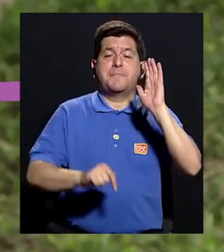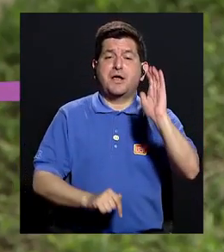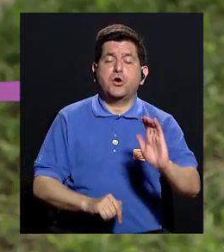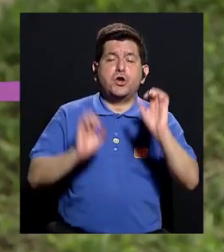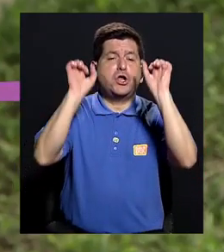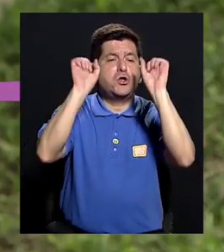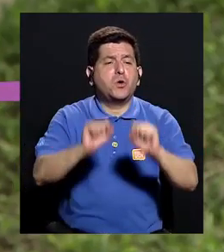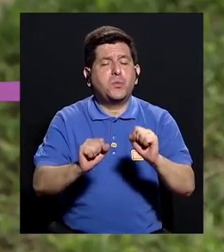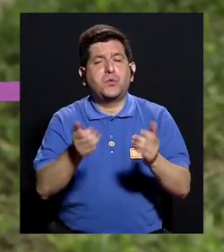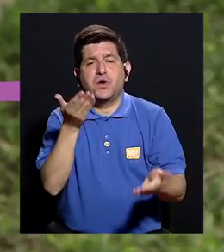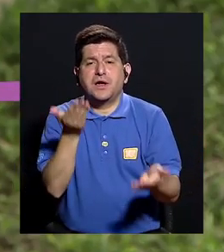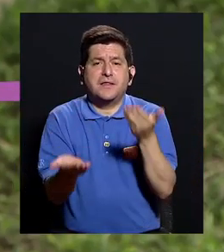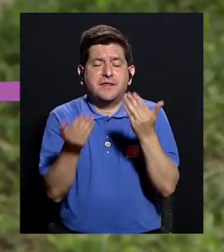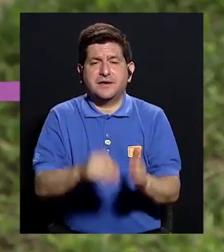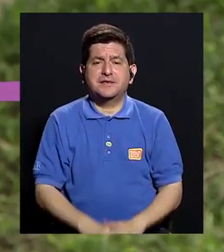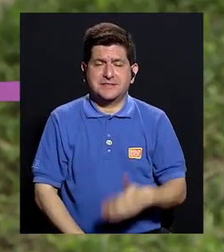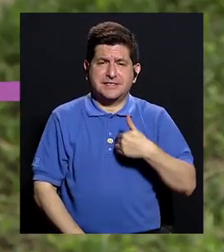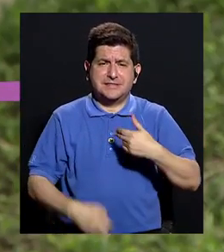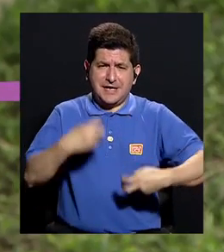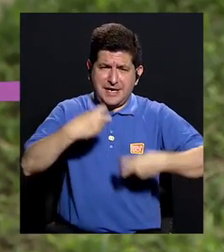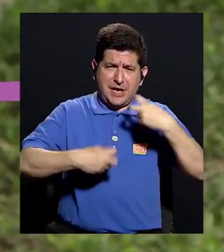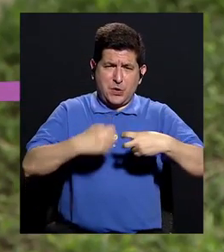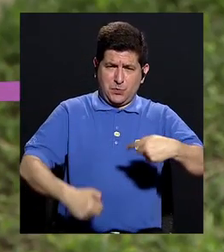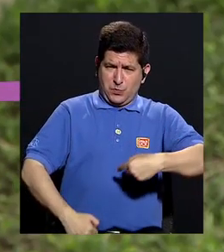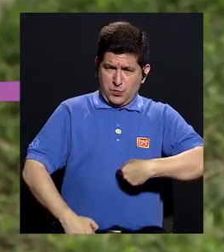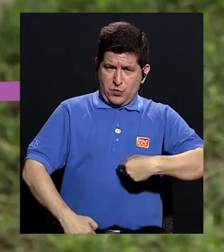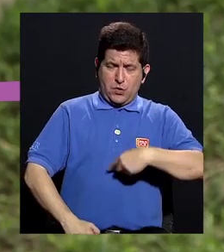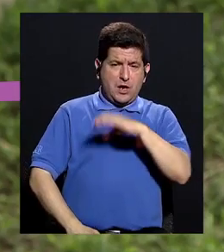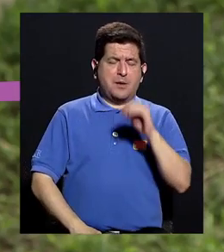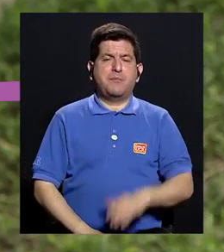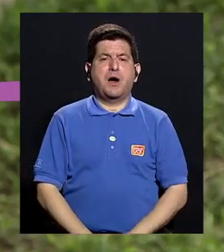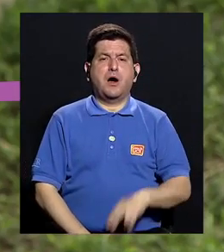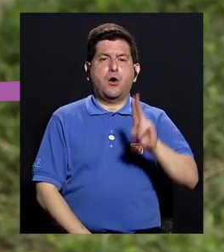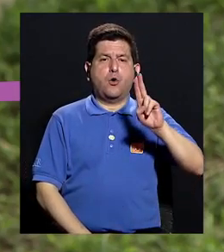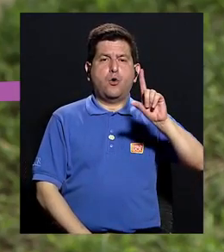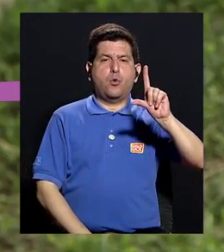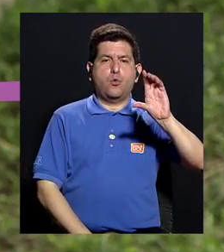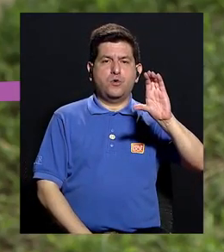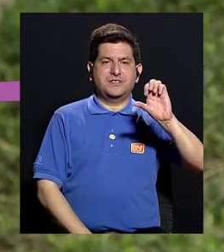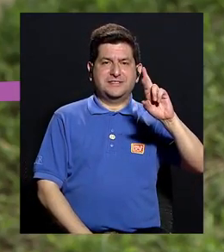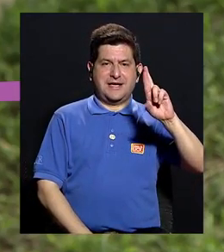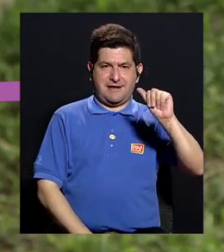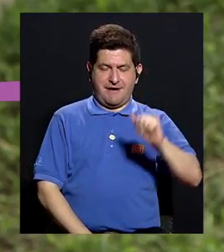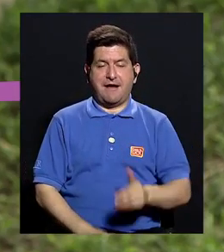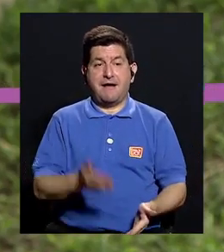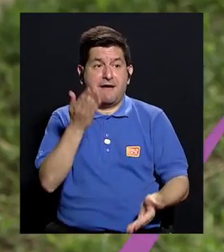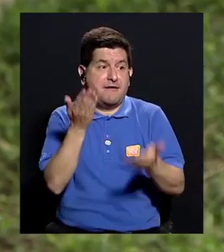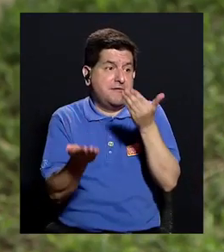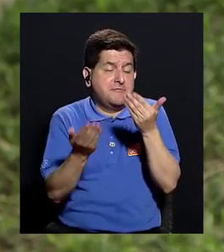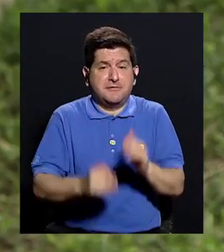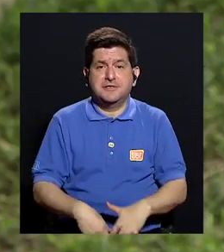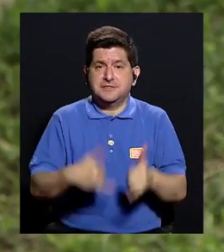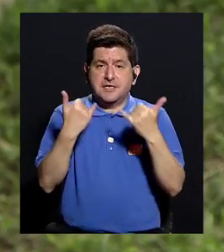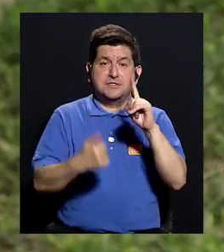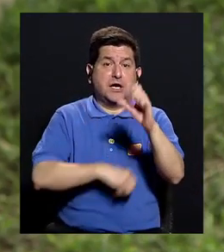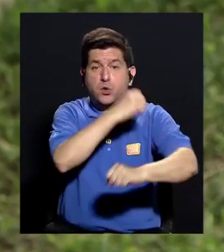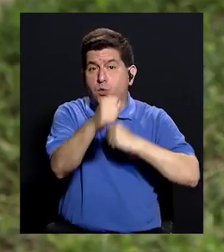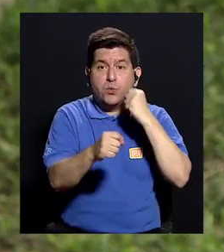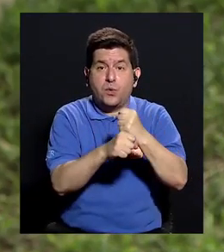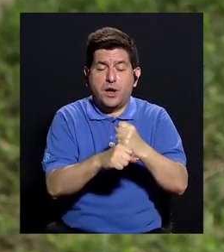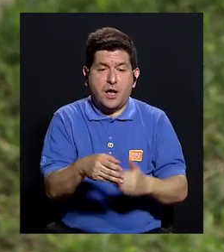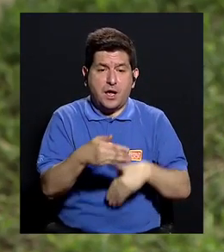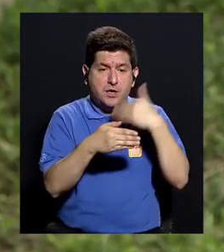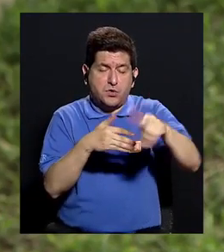niño puede parecer de gastritis o de úlceras intestinales al año